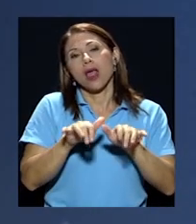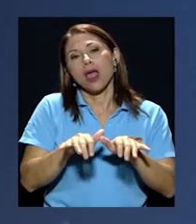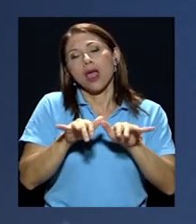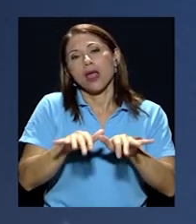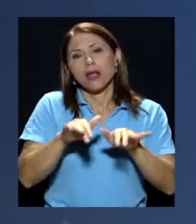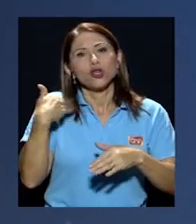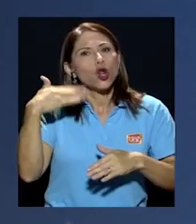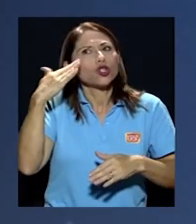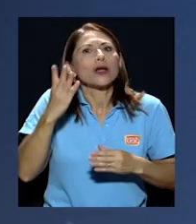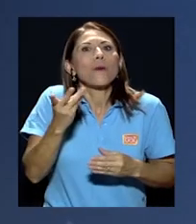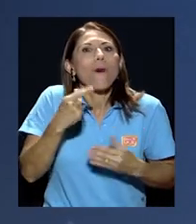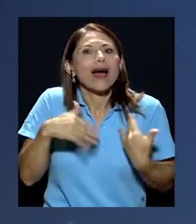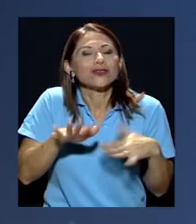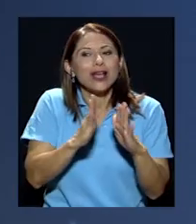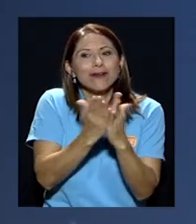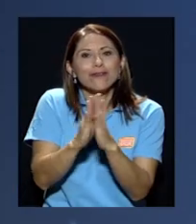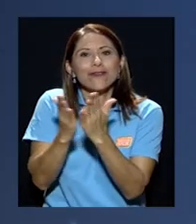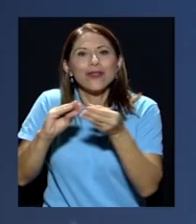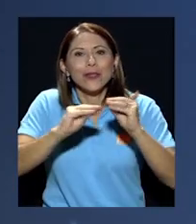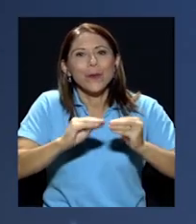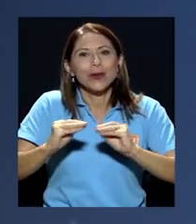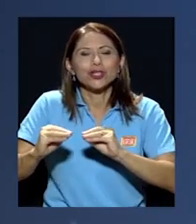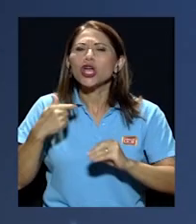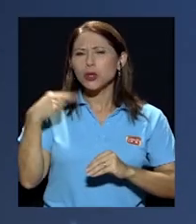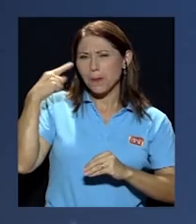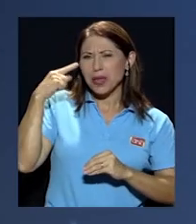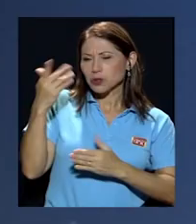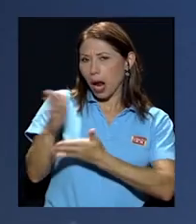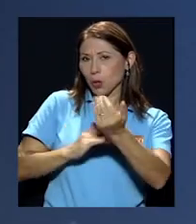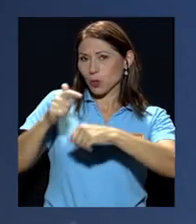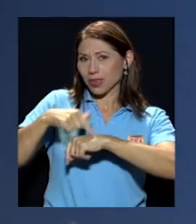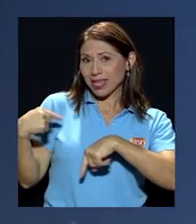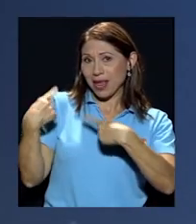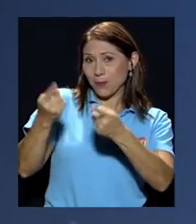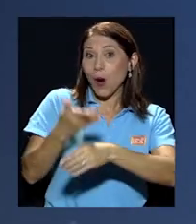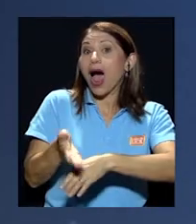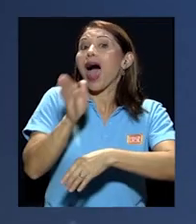Sí pretendo, dentro de un tiempo, posiblemente antes de que la parca me llame,